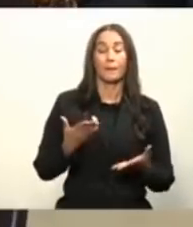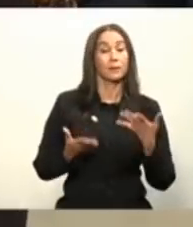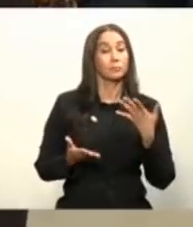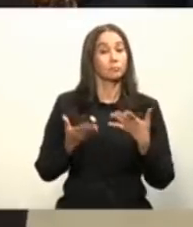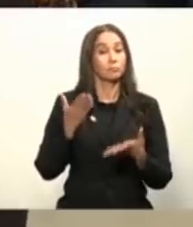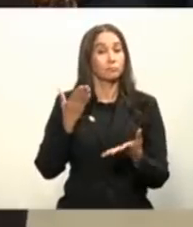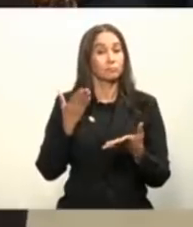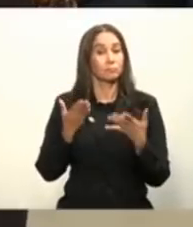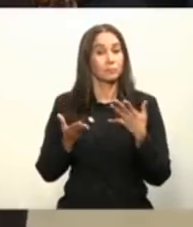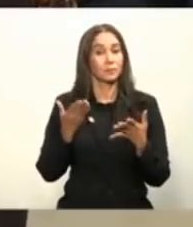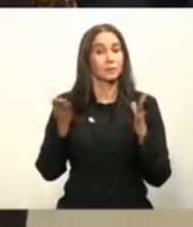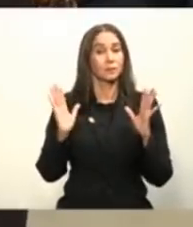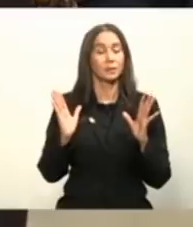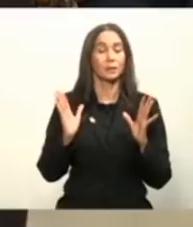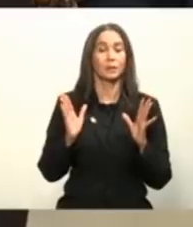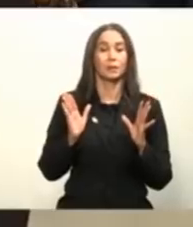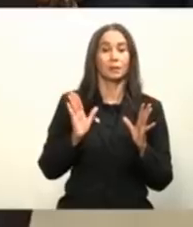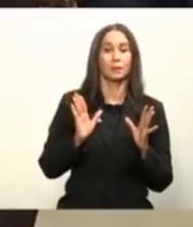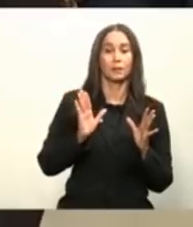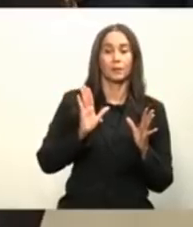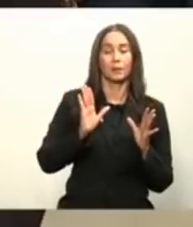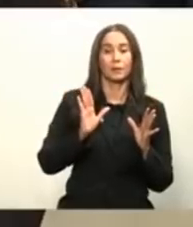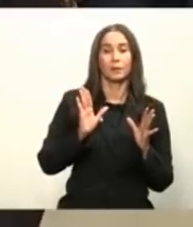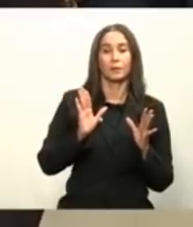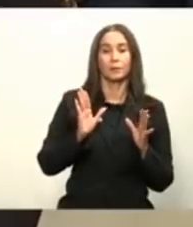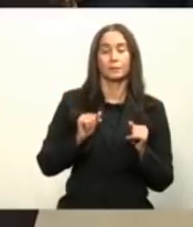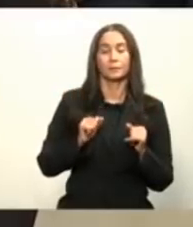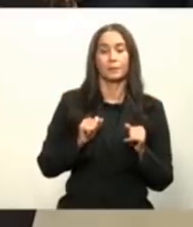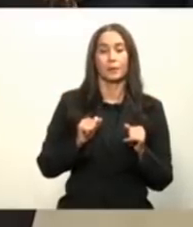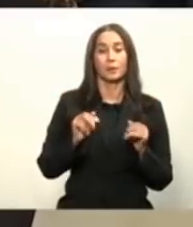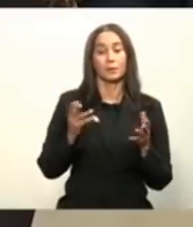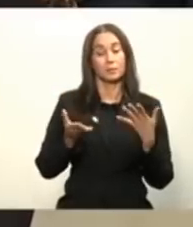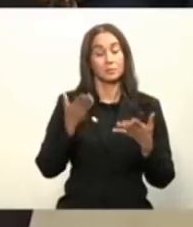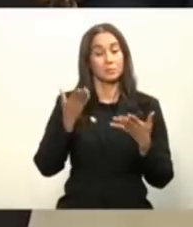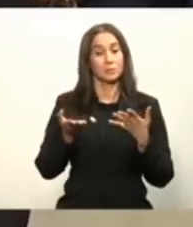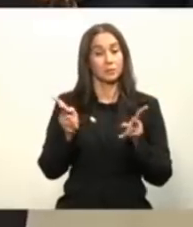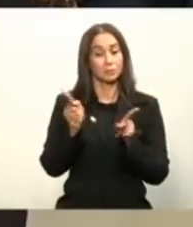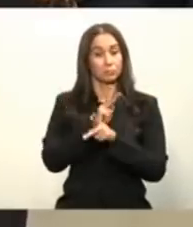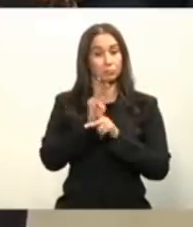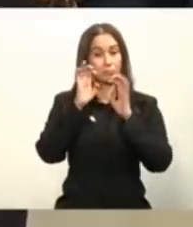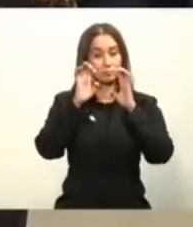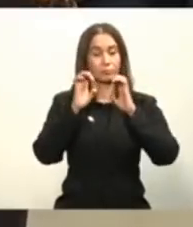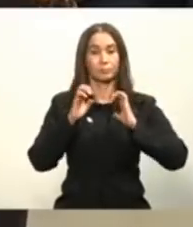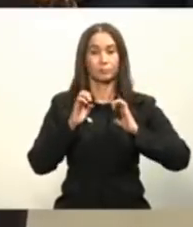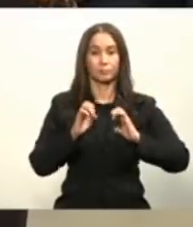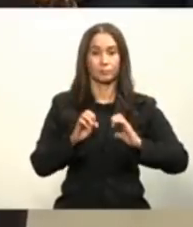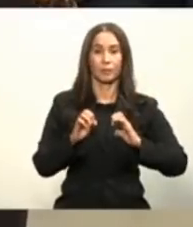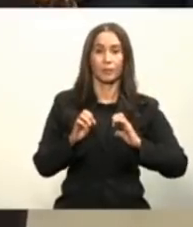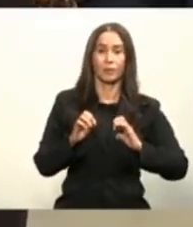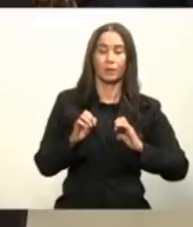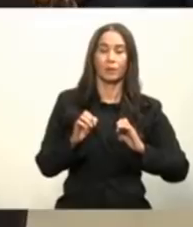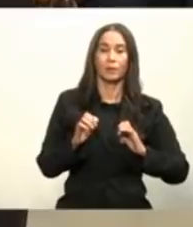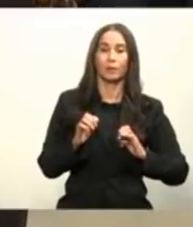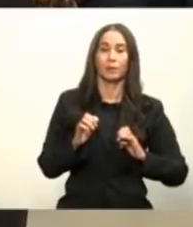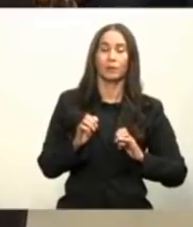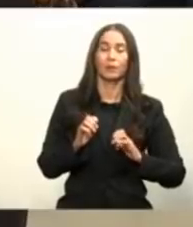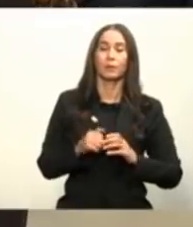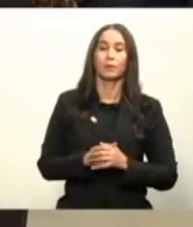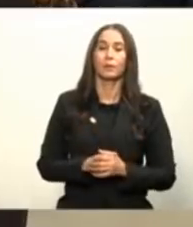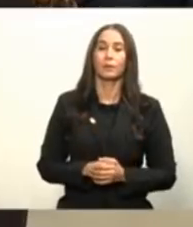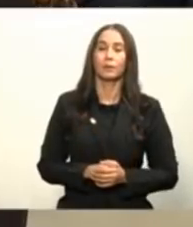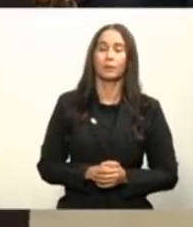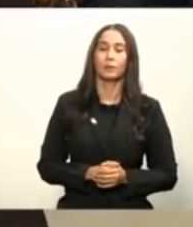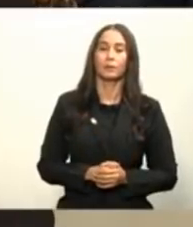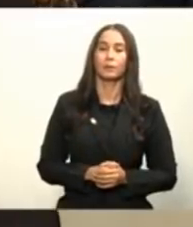casos de cualquiera de ellas en su peor evaluación de eficiencia